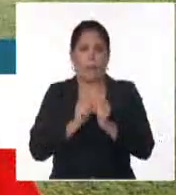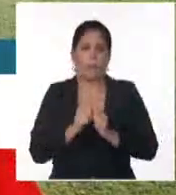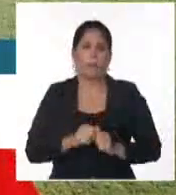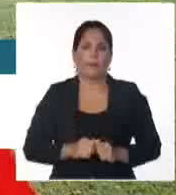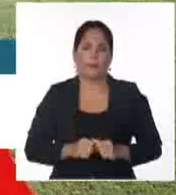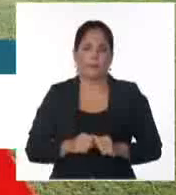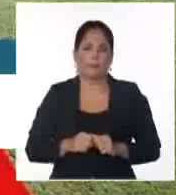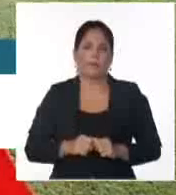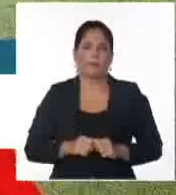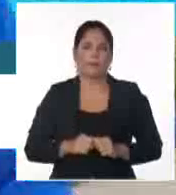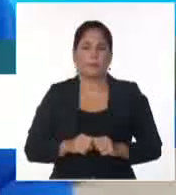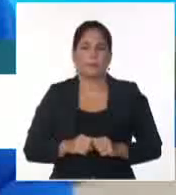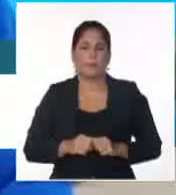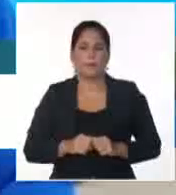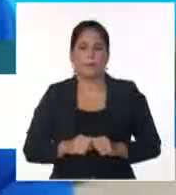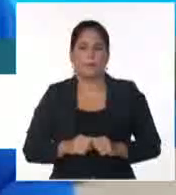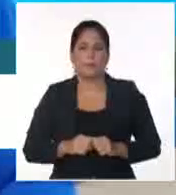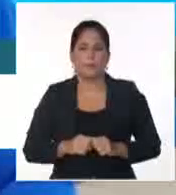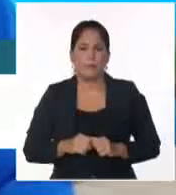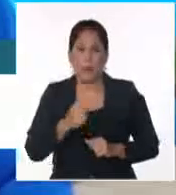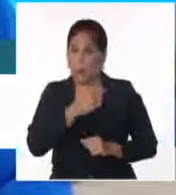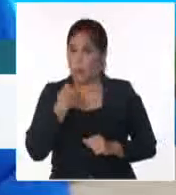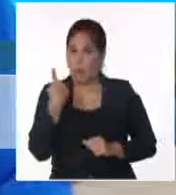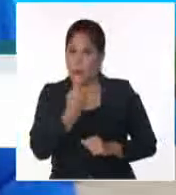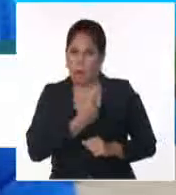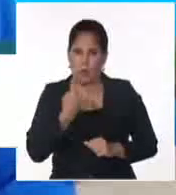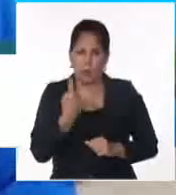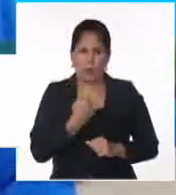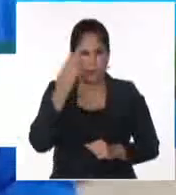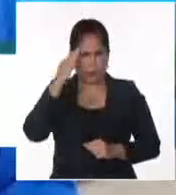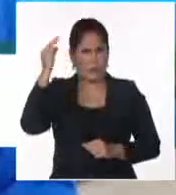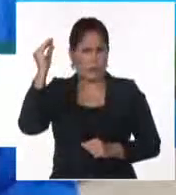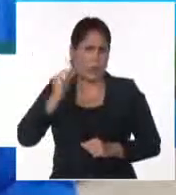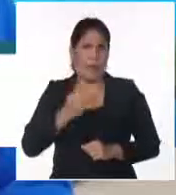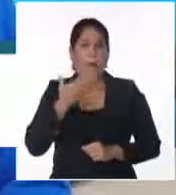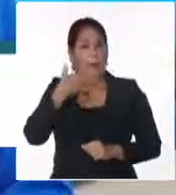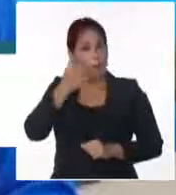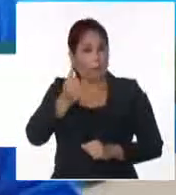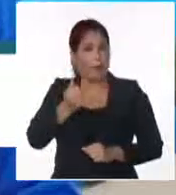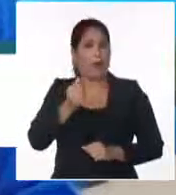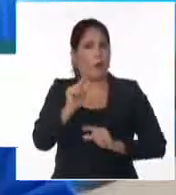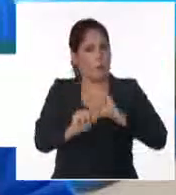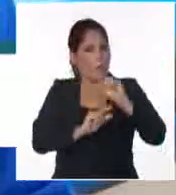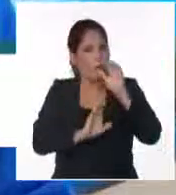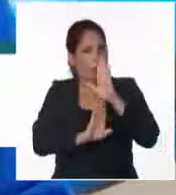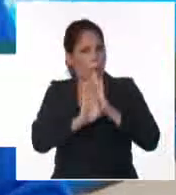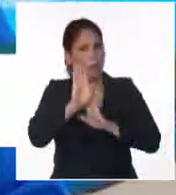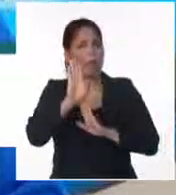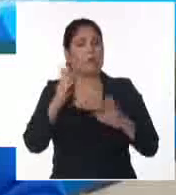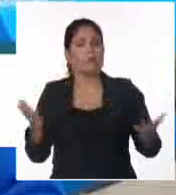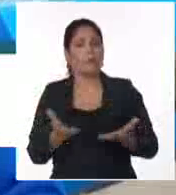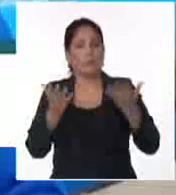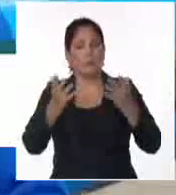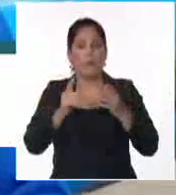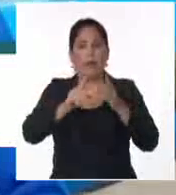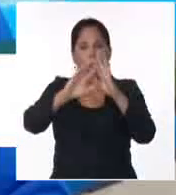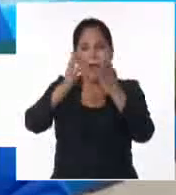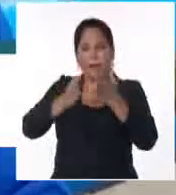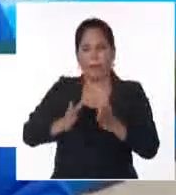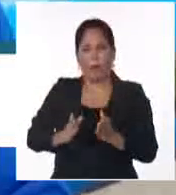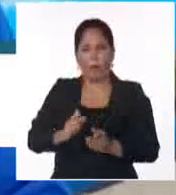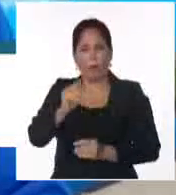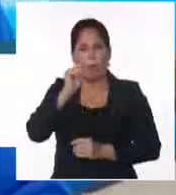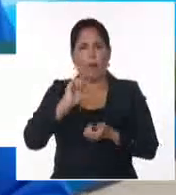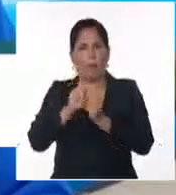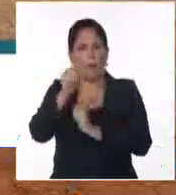del próximo año. Nosotros hemos tenido una mejora considerable en la talla y en el somatotipo. Y los indicadores